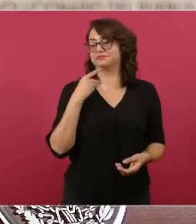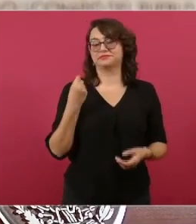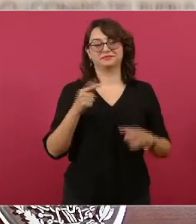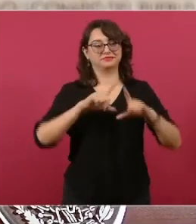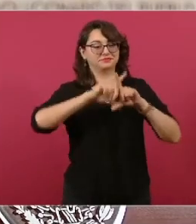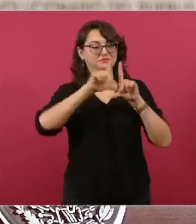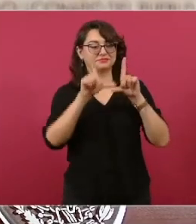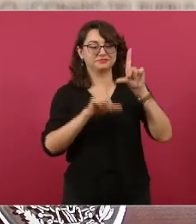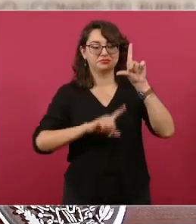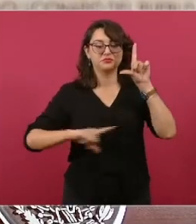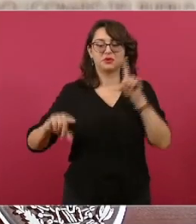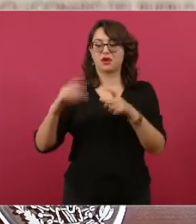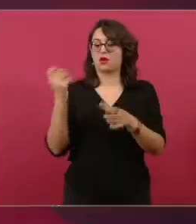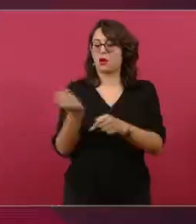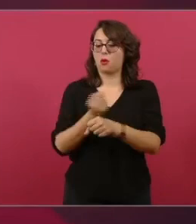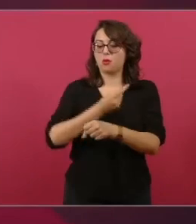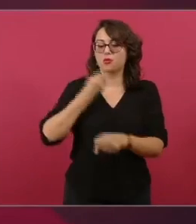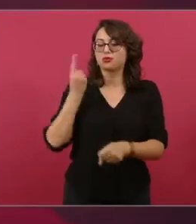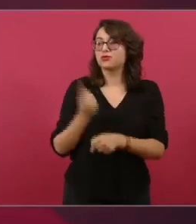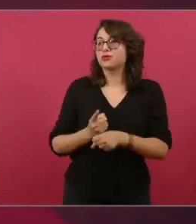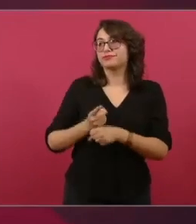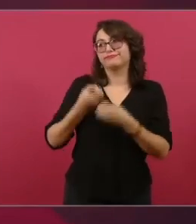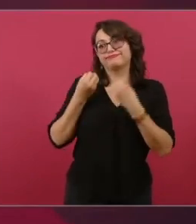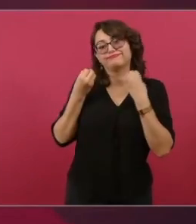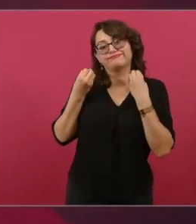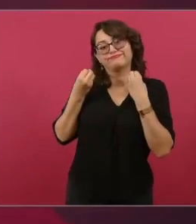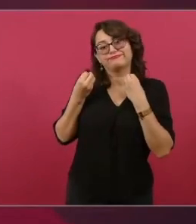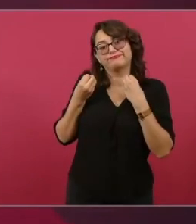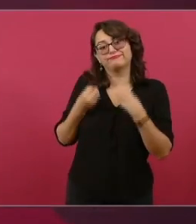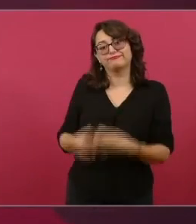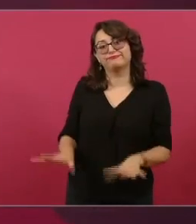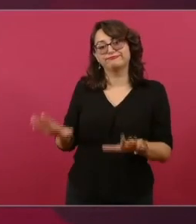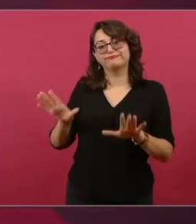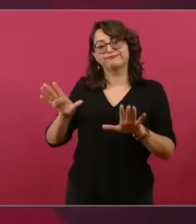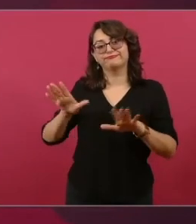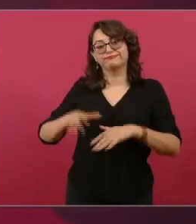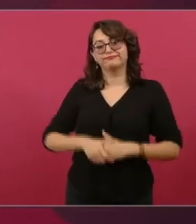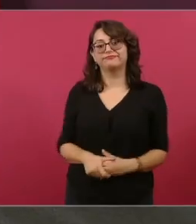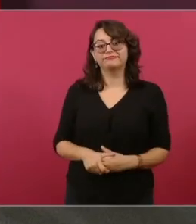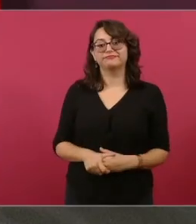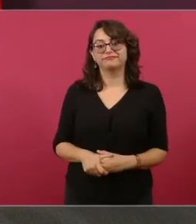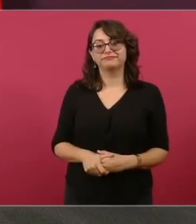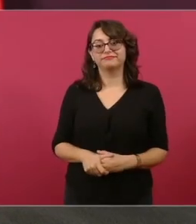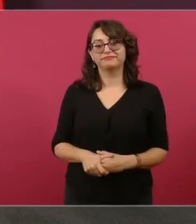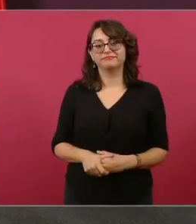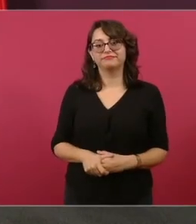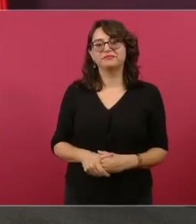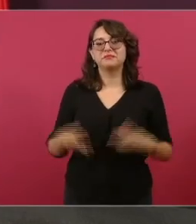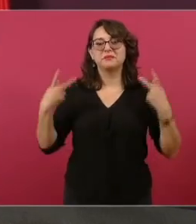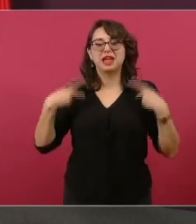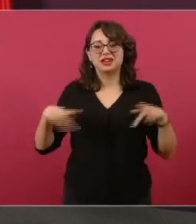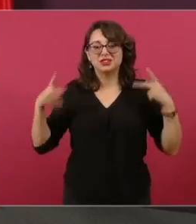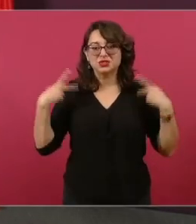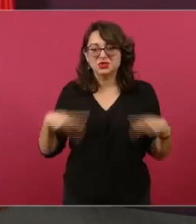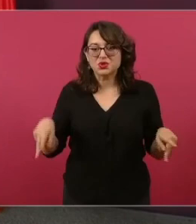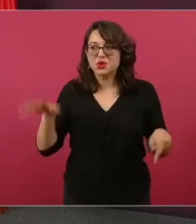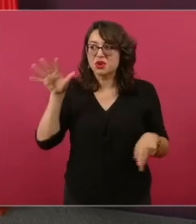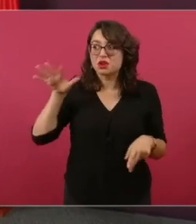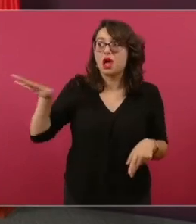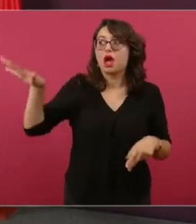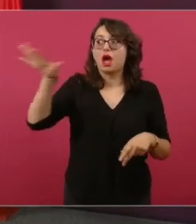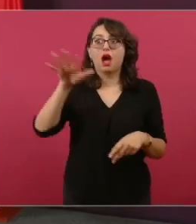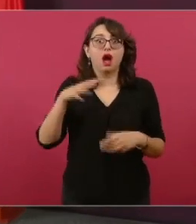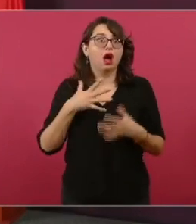bellísimo, tampoco les hacen mucho caso sus